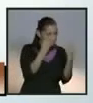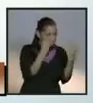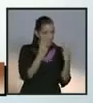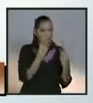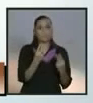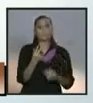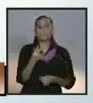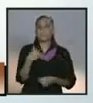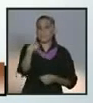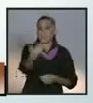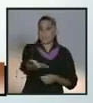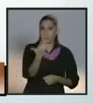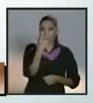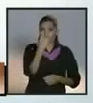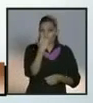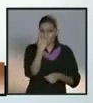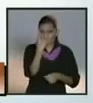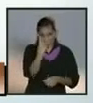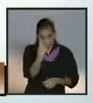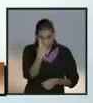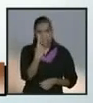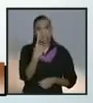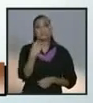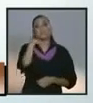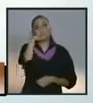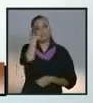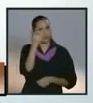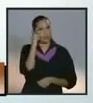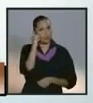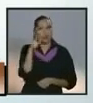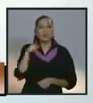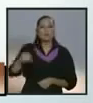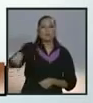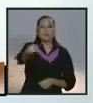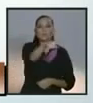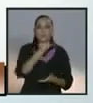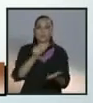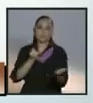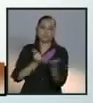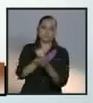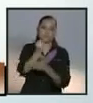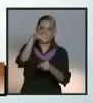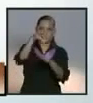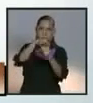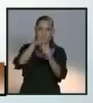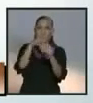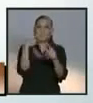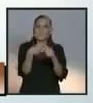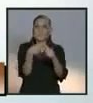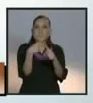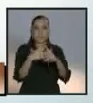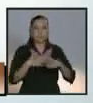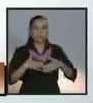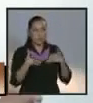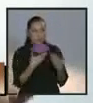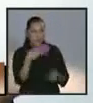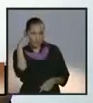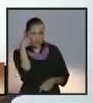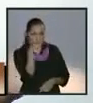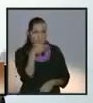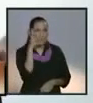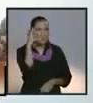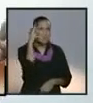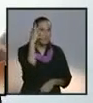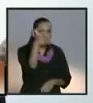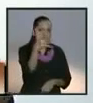ustedes van a decidir a quién le van a confiar el futuro de México y el futuro de sus hijos. Quienes estamos aquí